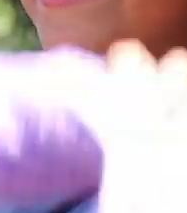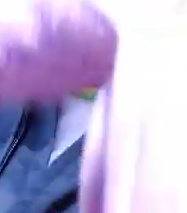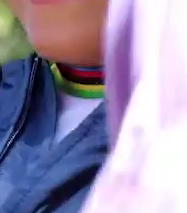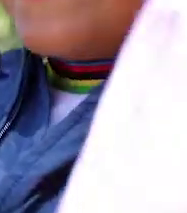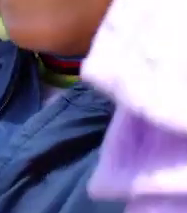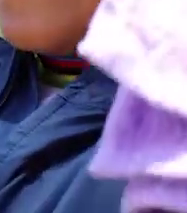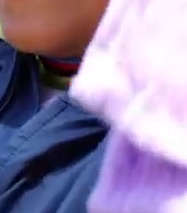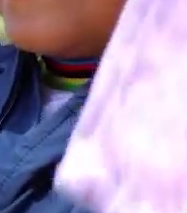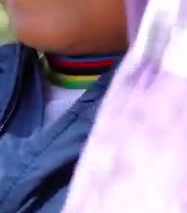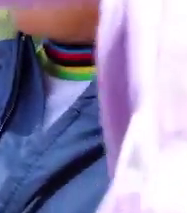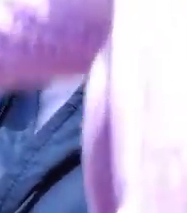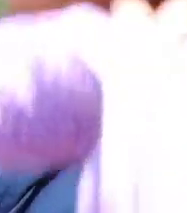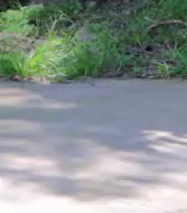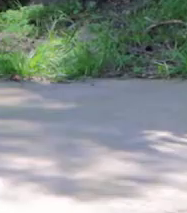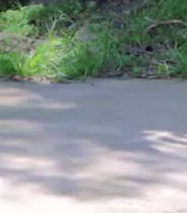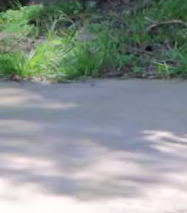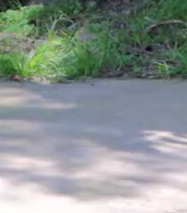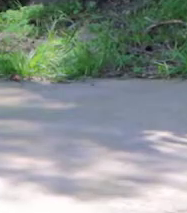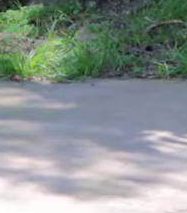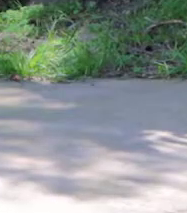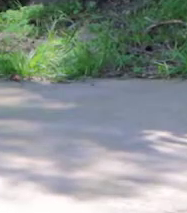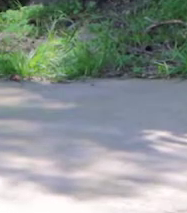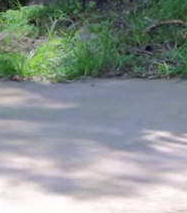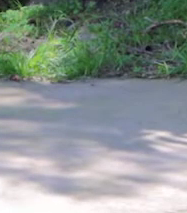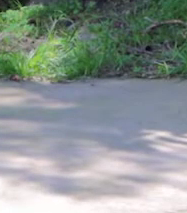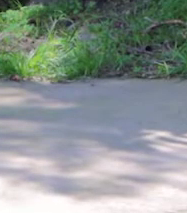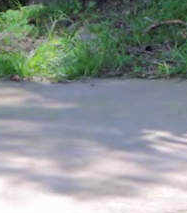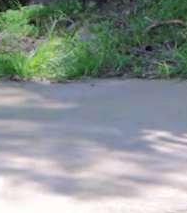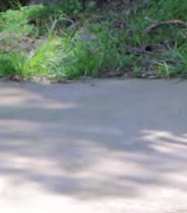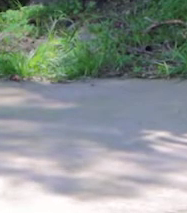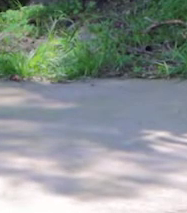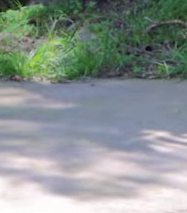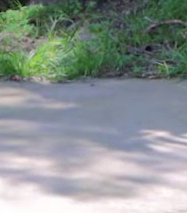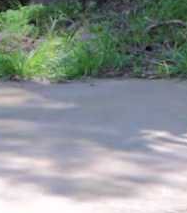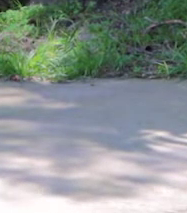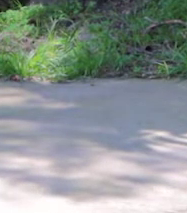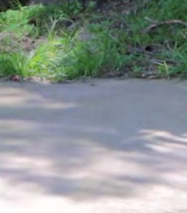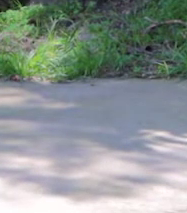más. Bajamos. A la altura de los hombros nada más. Bajamos.